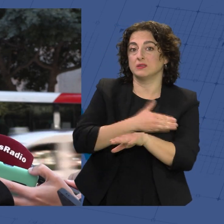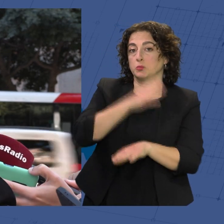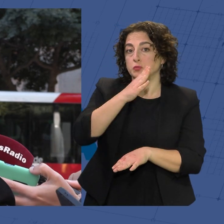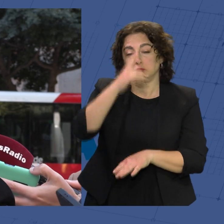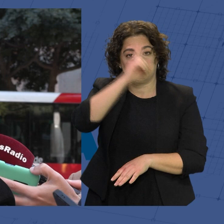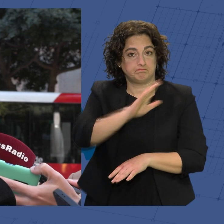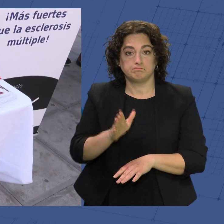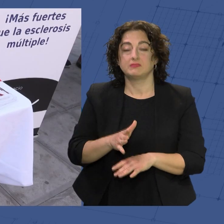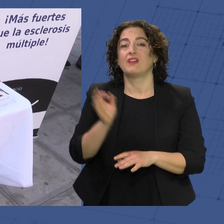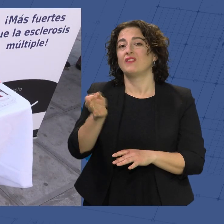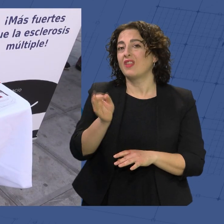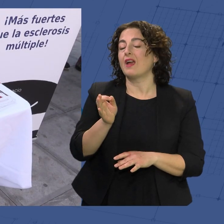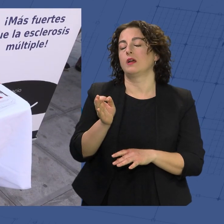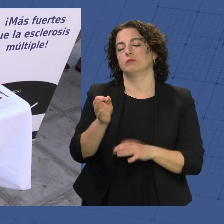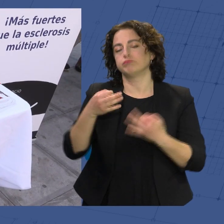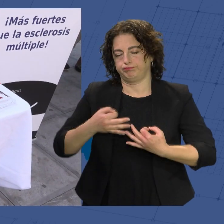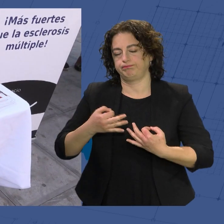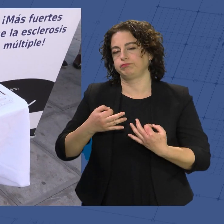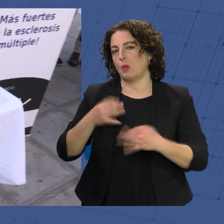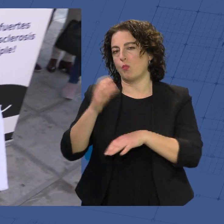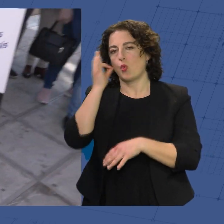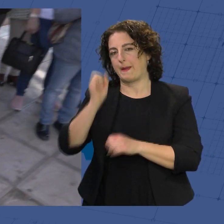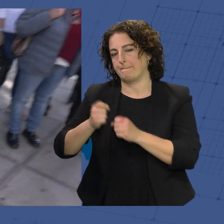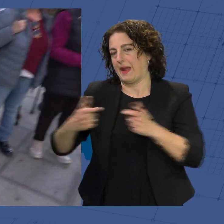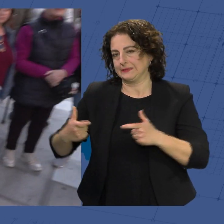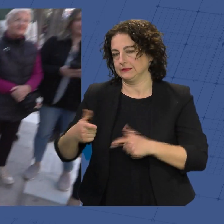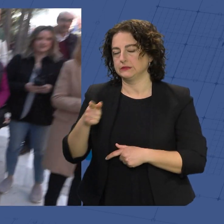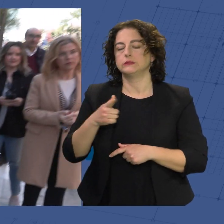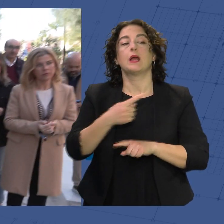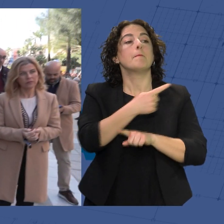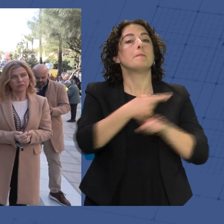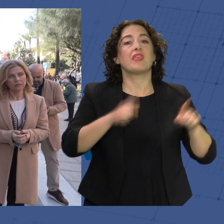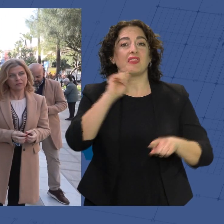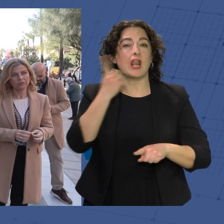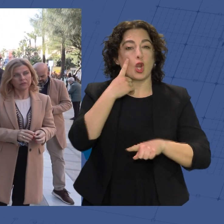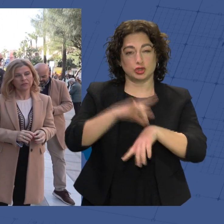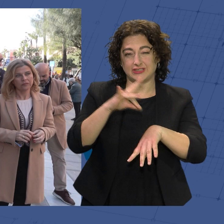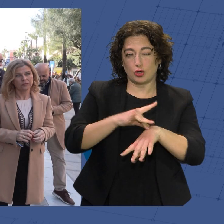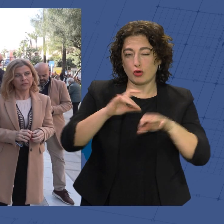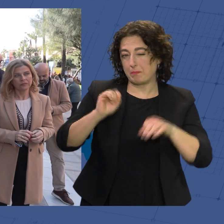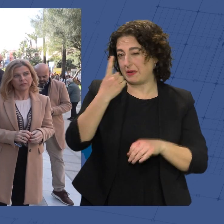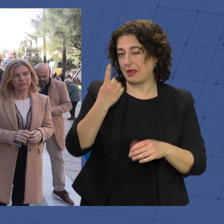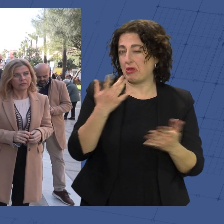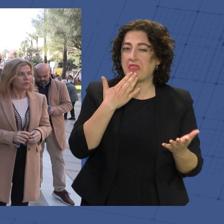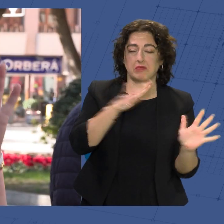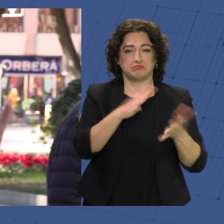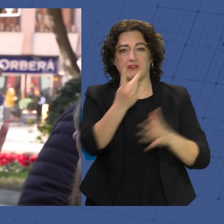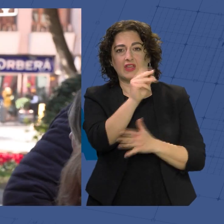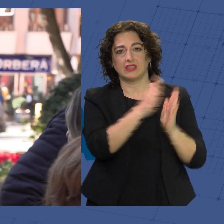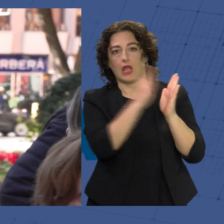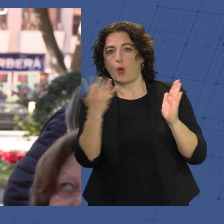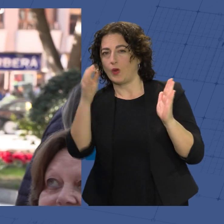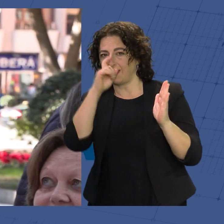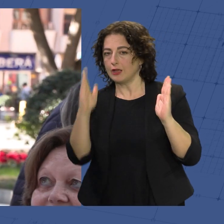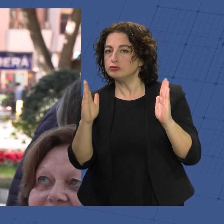Sí que es cierto que es más una enfermedad de mujeres que de hombres. La media de edad del primer diagnóstico se sitúa entre los 20 y los 40 años y